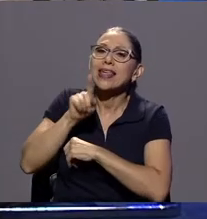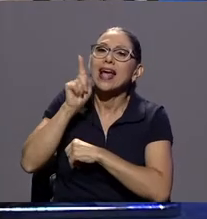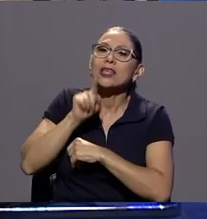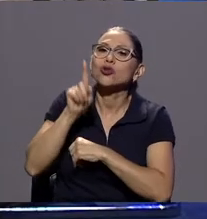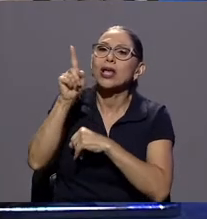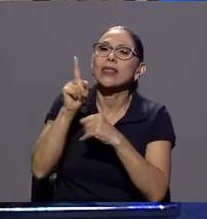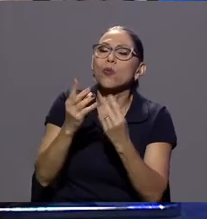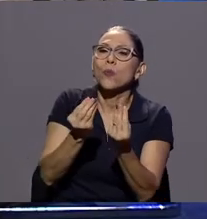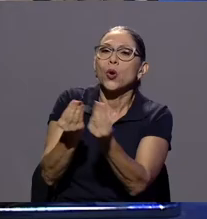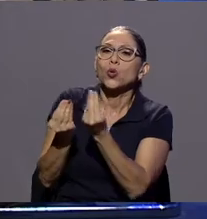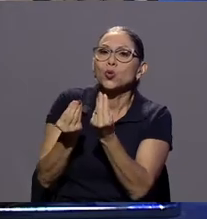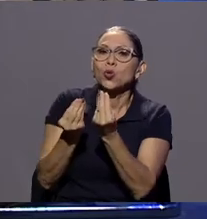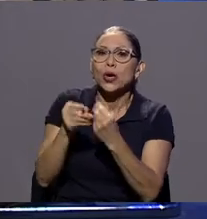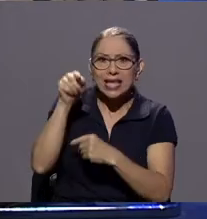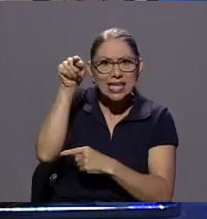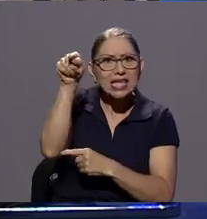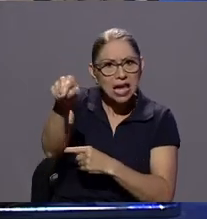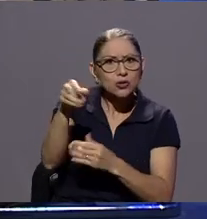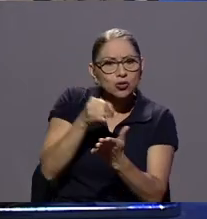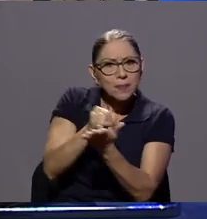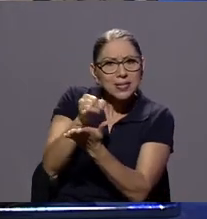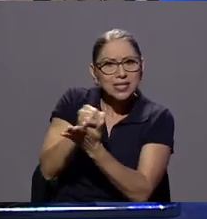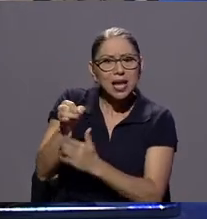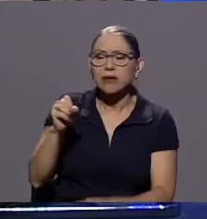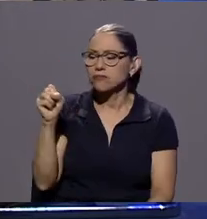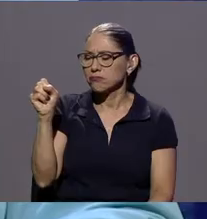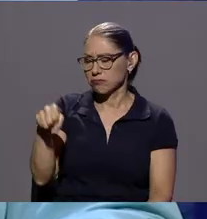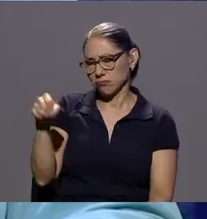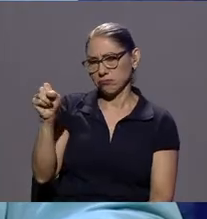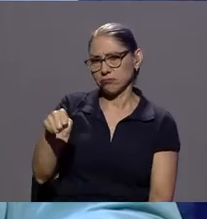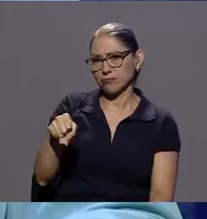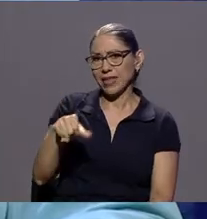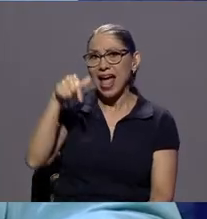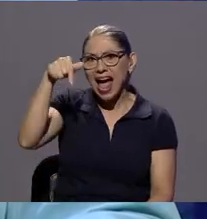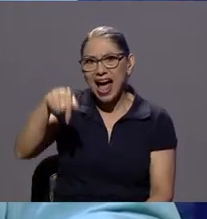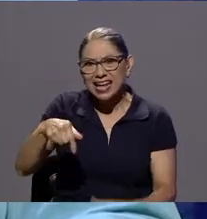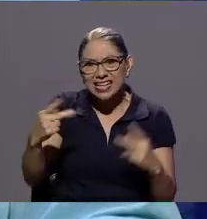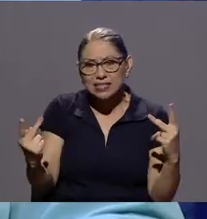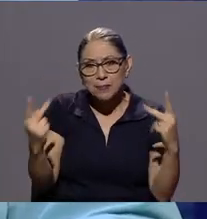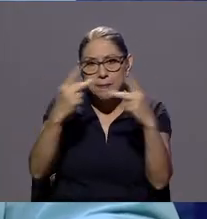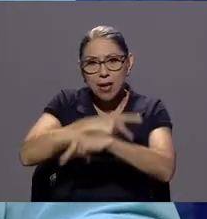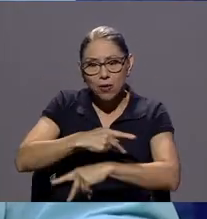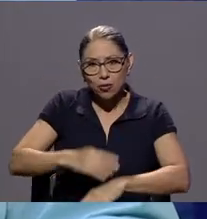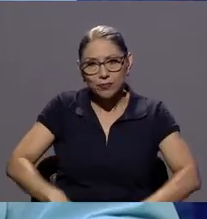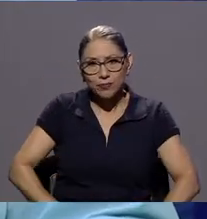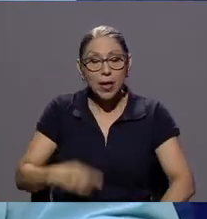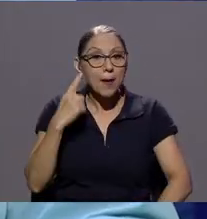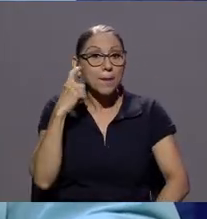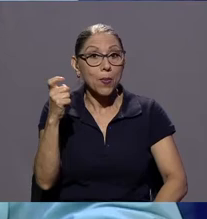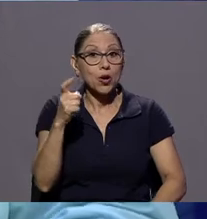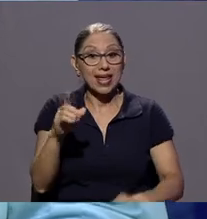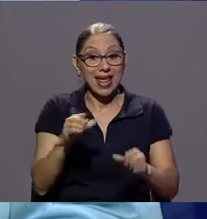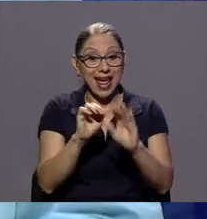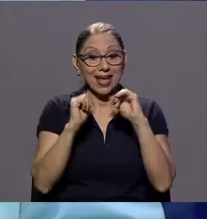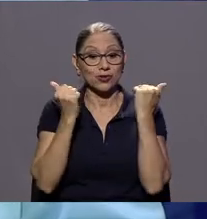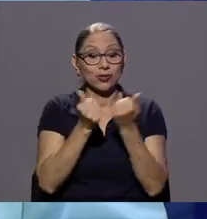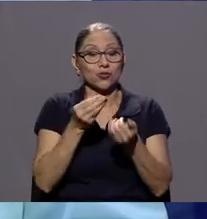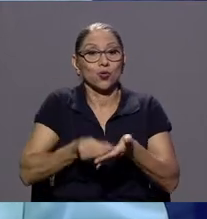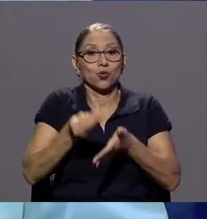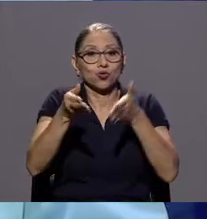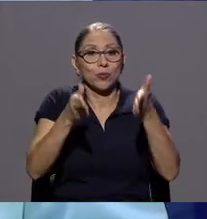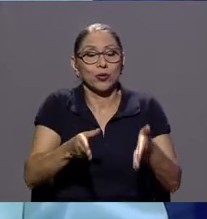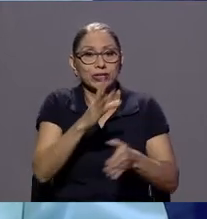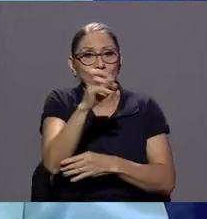claro aquí es incluso peor que eso porque en el caso de consumidores de Costa Rica nosotros tenemos un